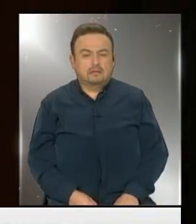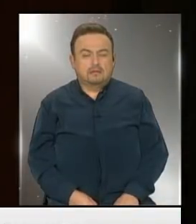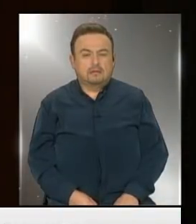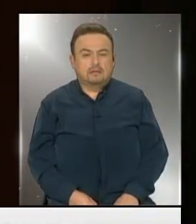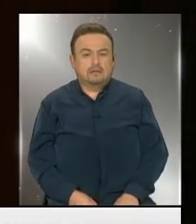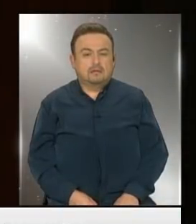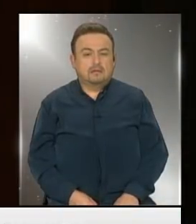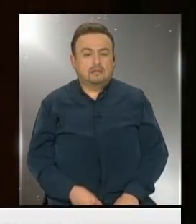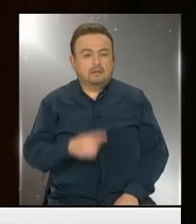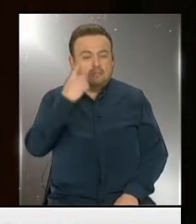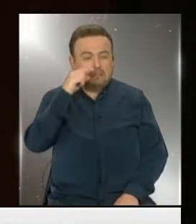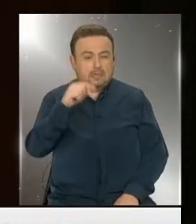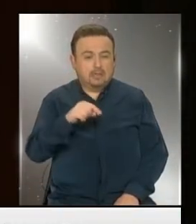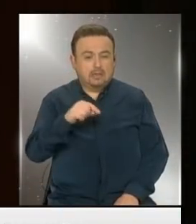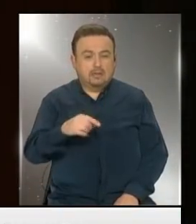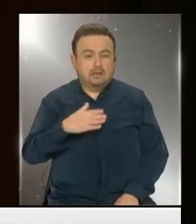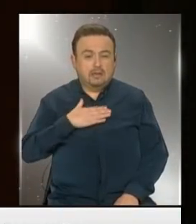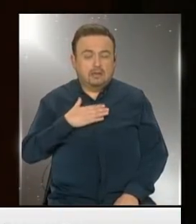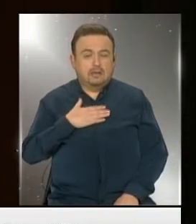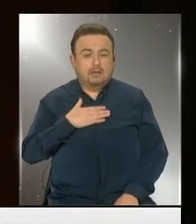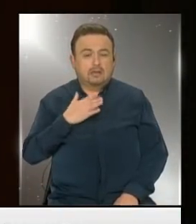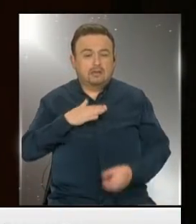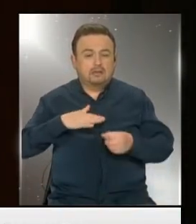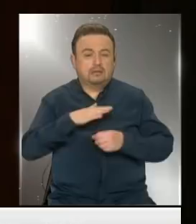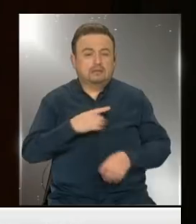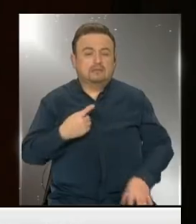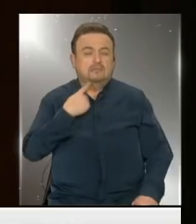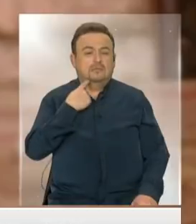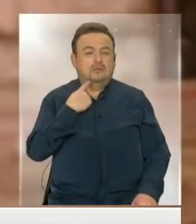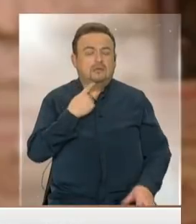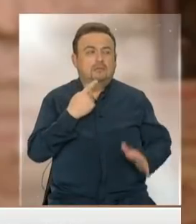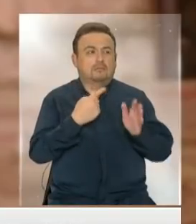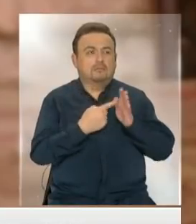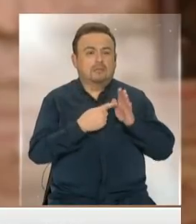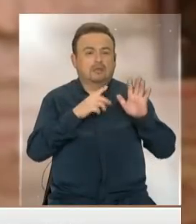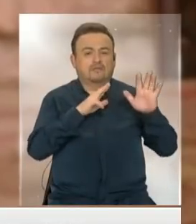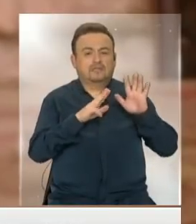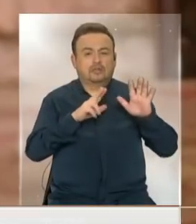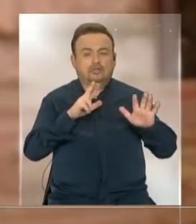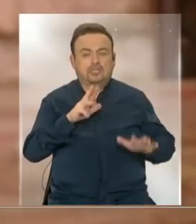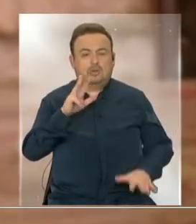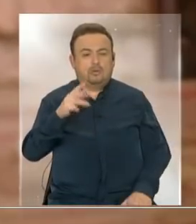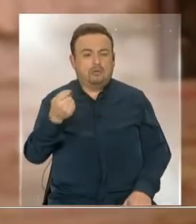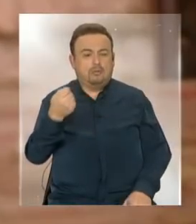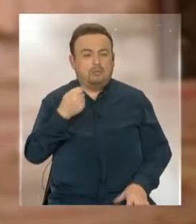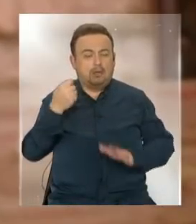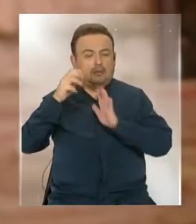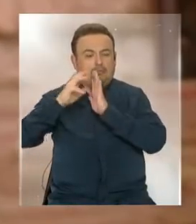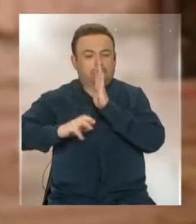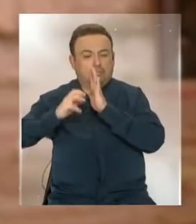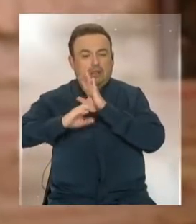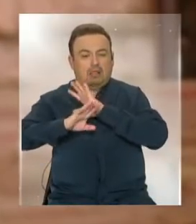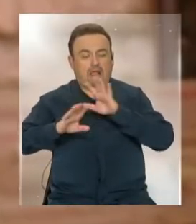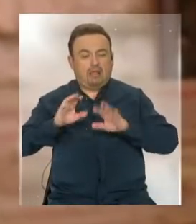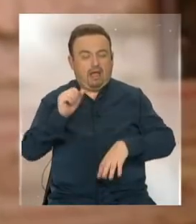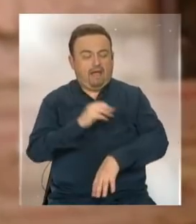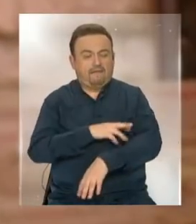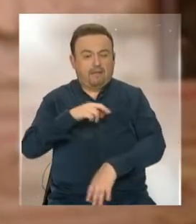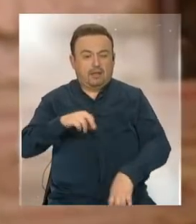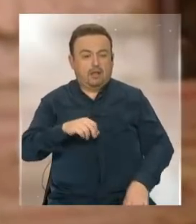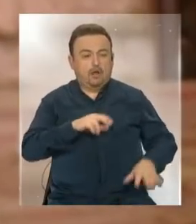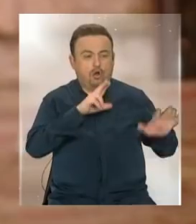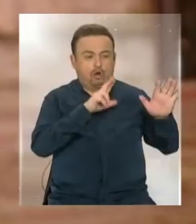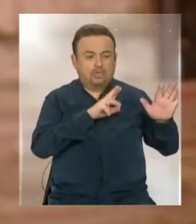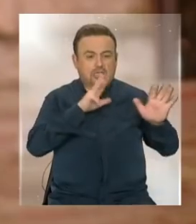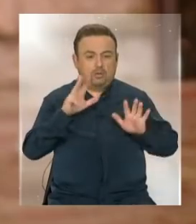Pero sí a mí, en mi caso, me afectaba desde el año 89, que no se me pagaban las imposiciones. Es decir, estuvo desde el año